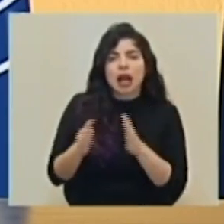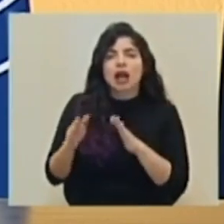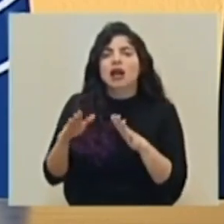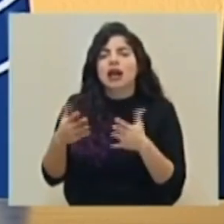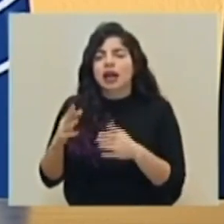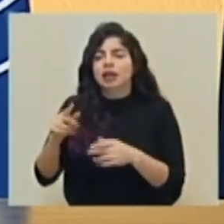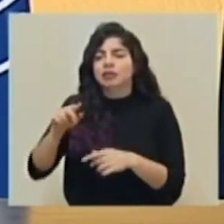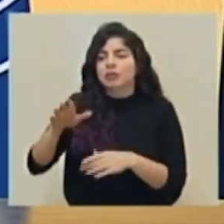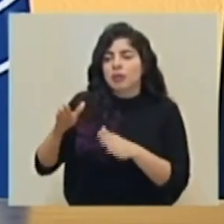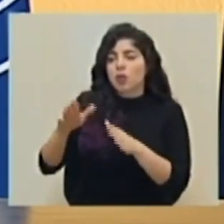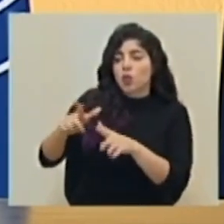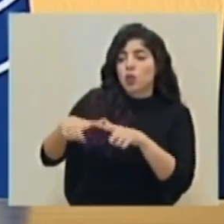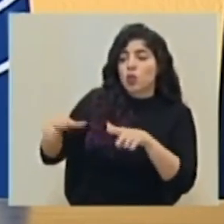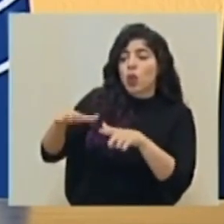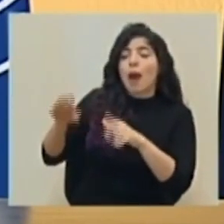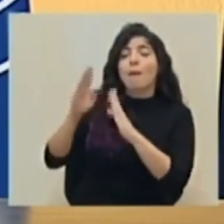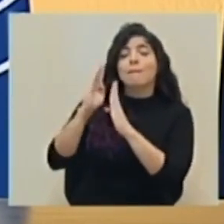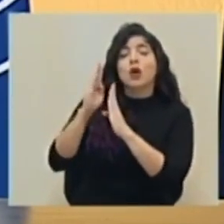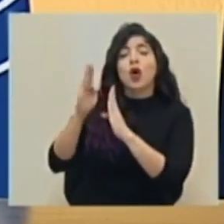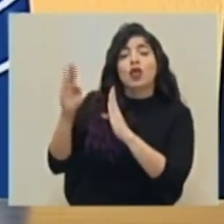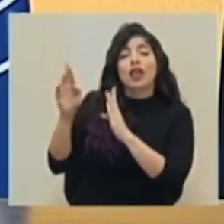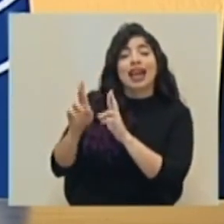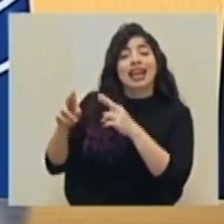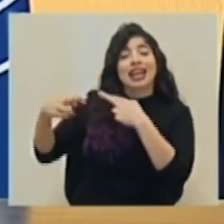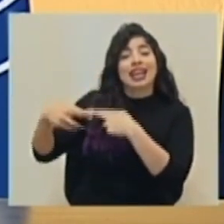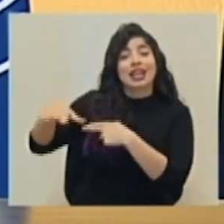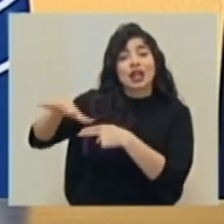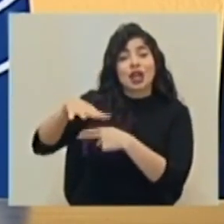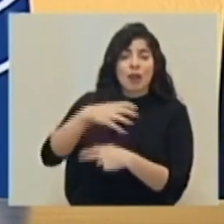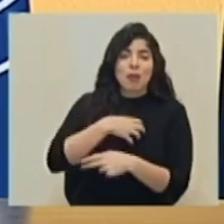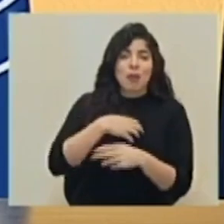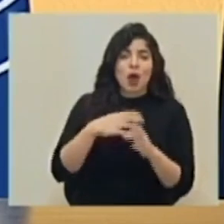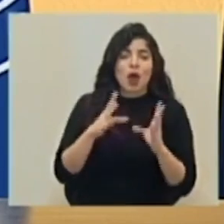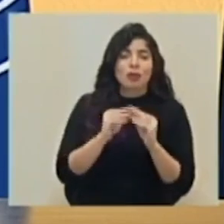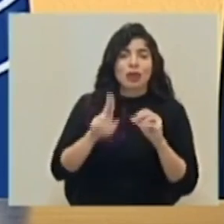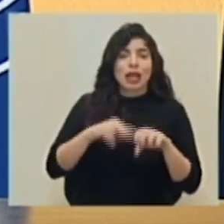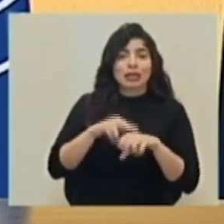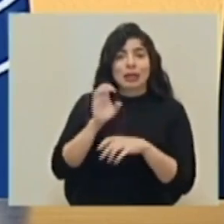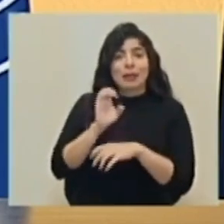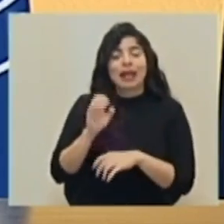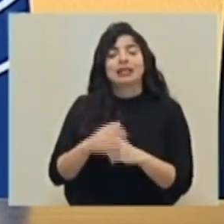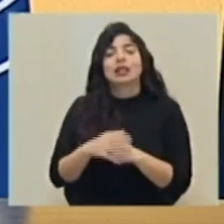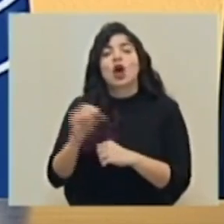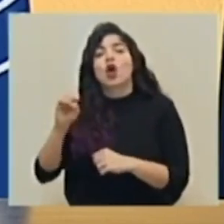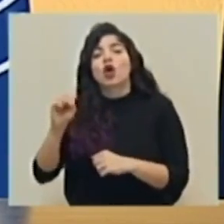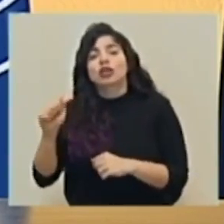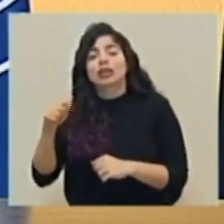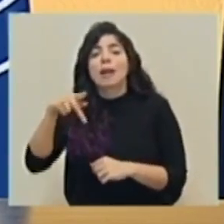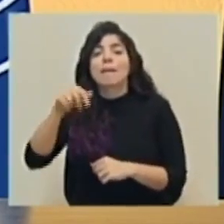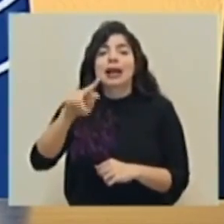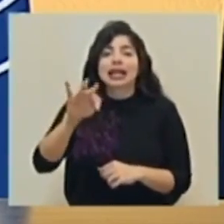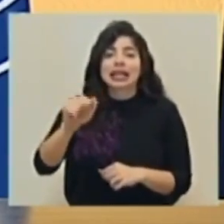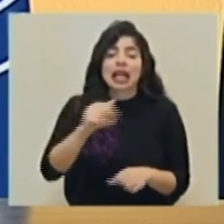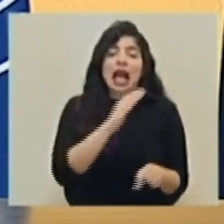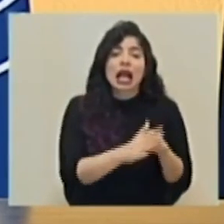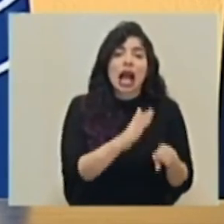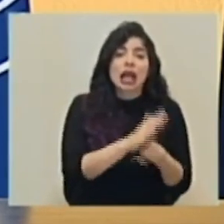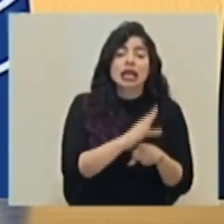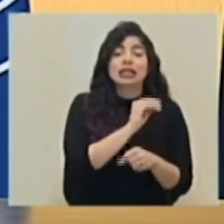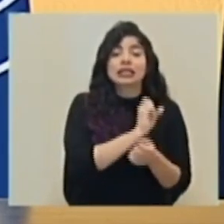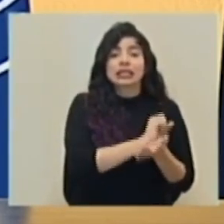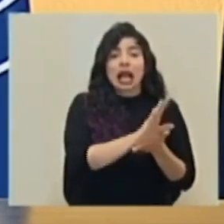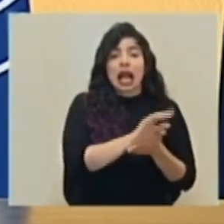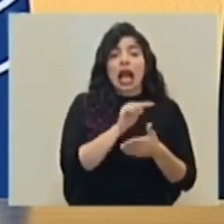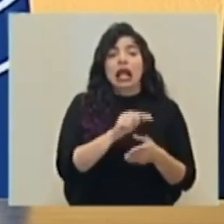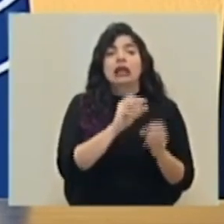reforzamiento de las bodegas regionales que tiene la Comisión Nacional de Emergencias, en Osa, en Parrita, en Cañas y en San Carlos, no sólo